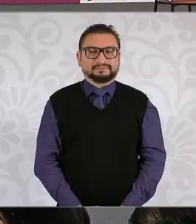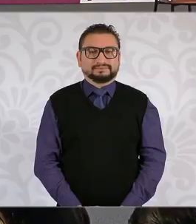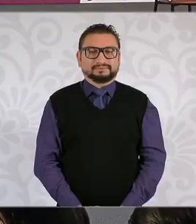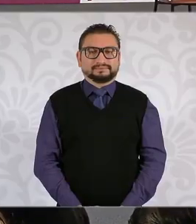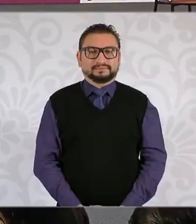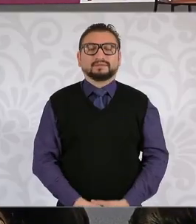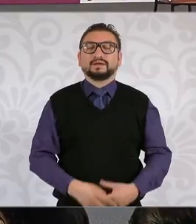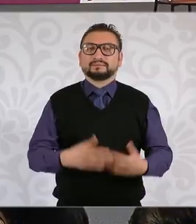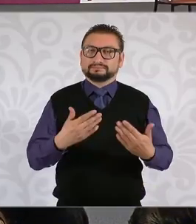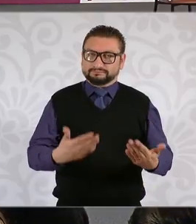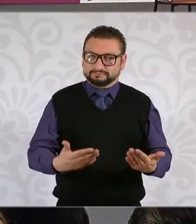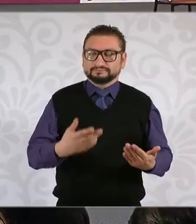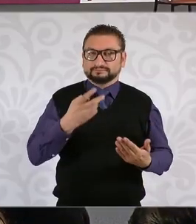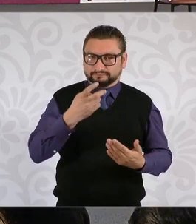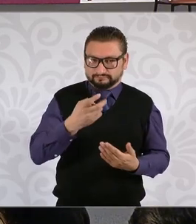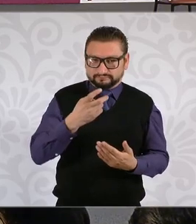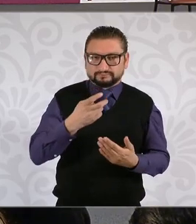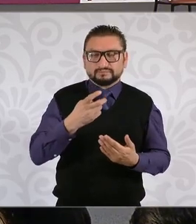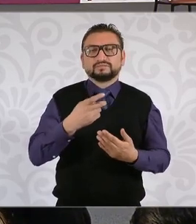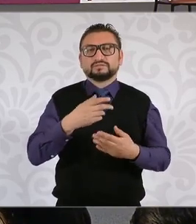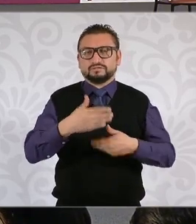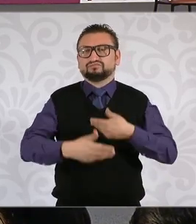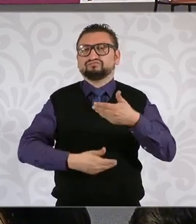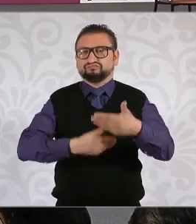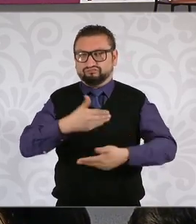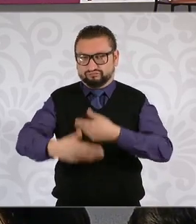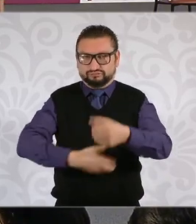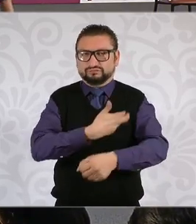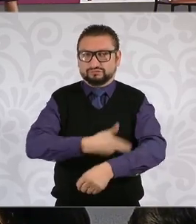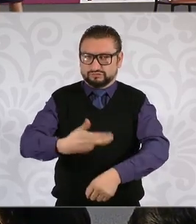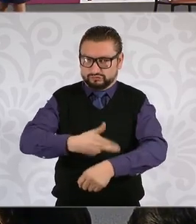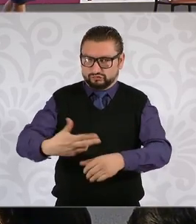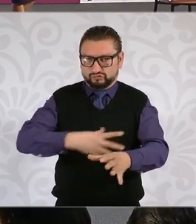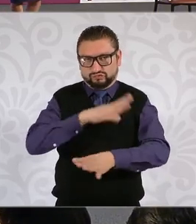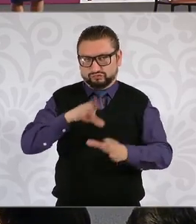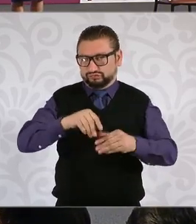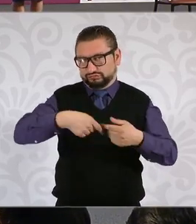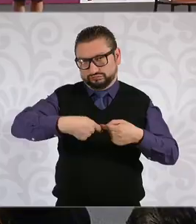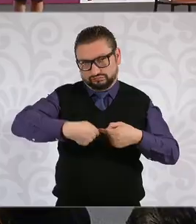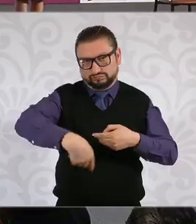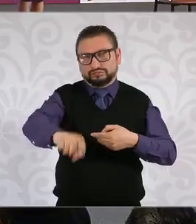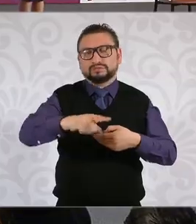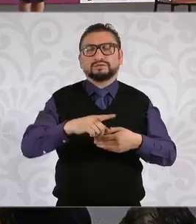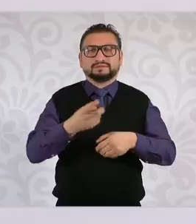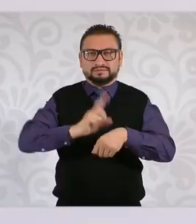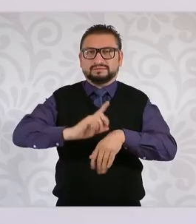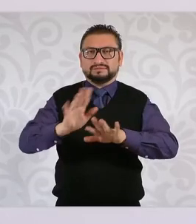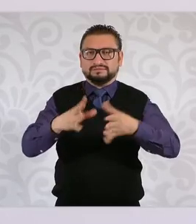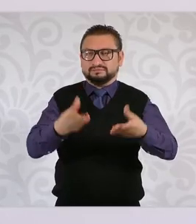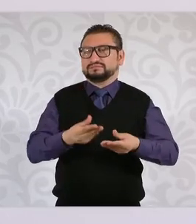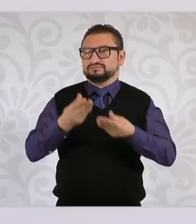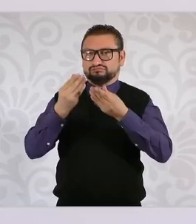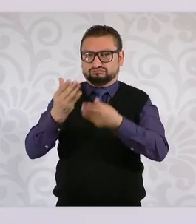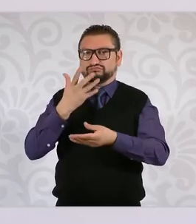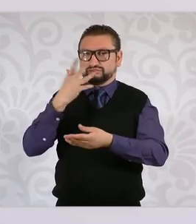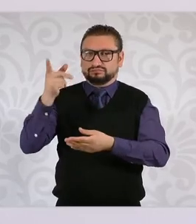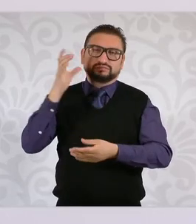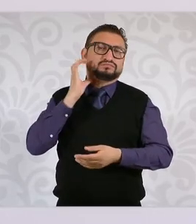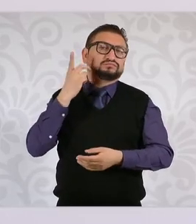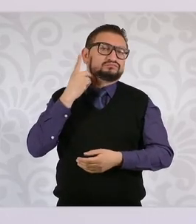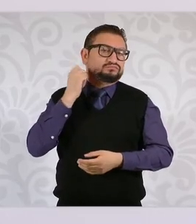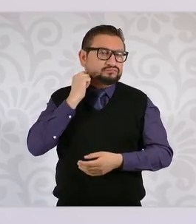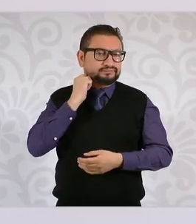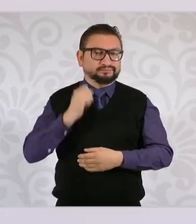Sí, justamente se va a hacer todos los procesos para que en estos días siguientes pueda ya ser presentada formalmente en la Cámara.